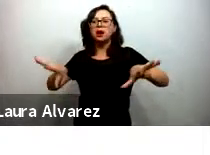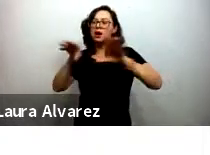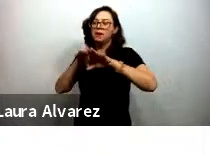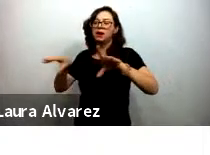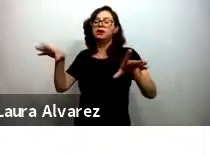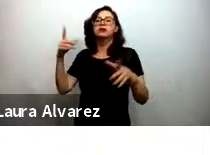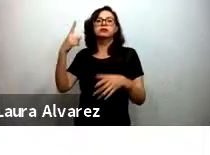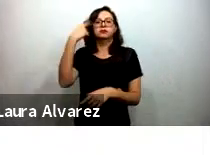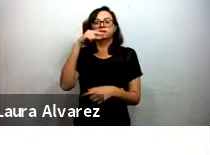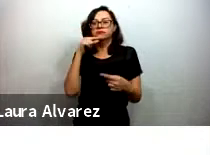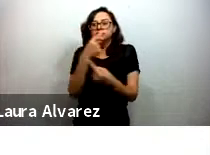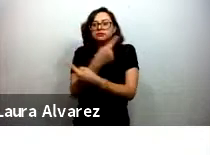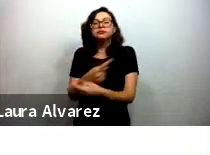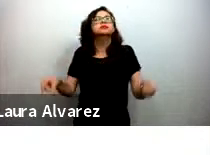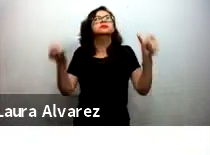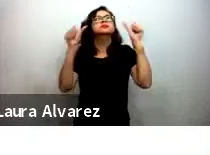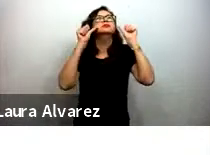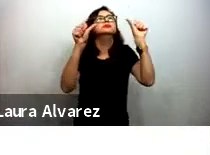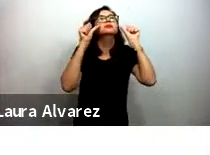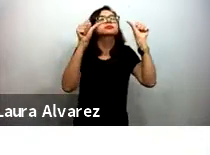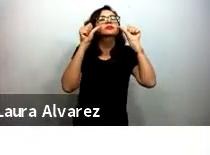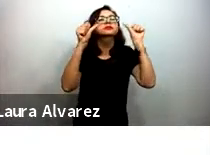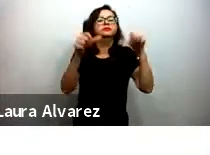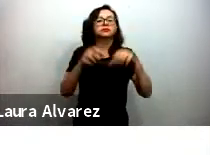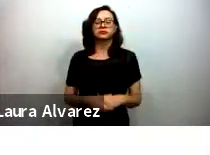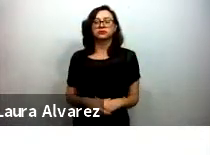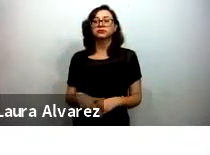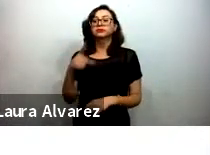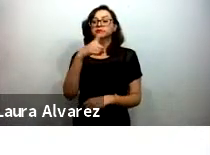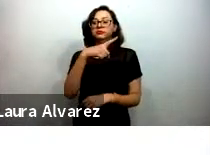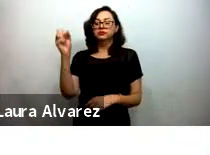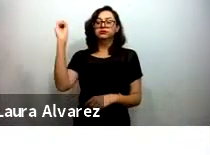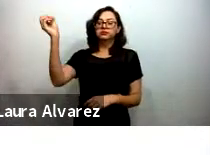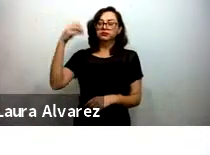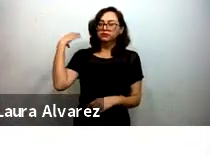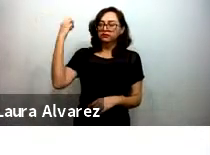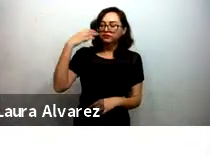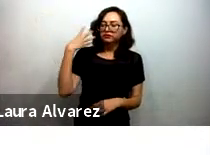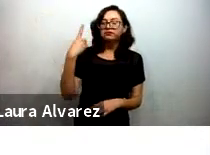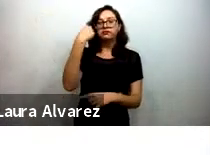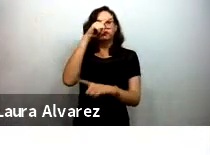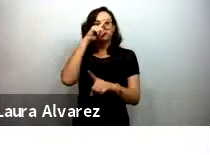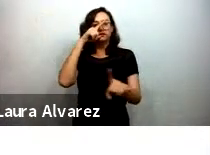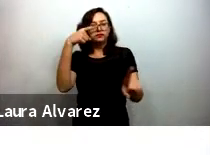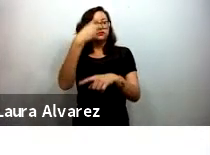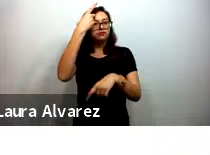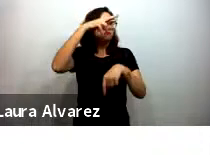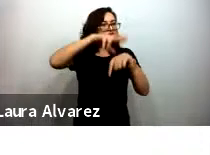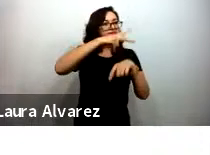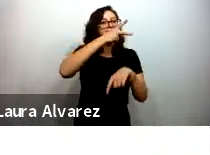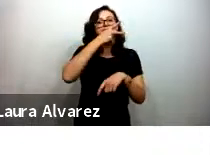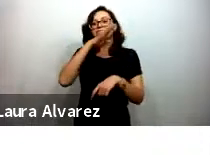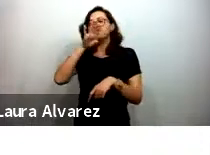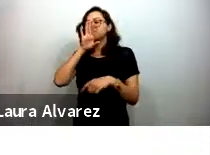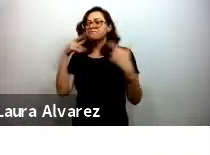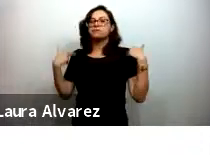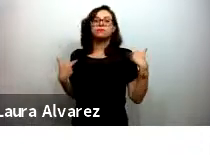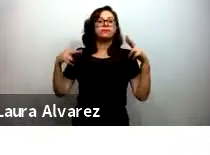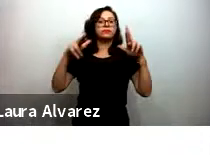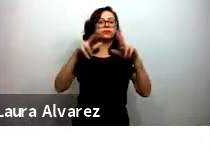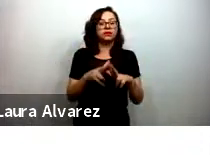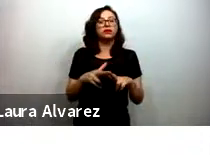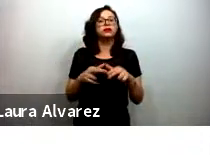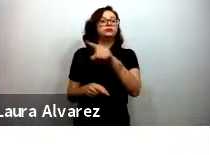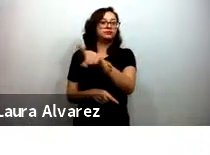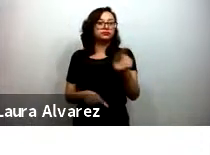infantil más de 100 conferencias dirigidas a directivos padres de familia profesores para que pudieran